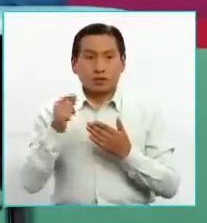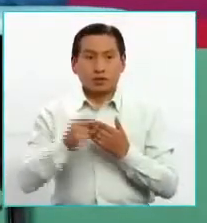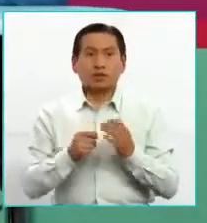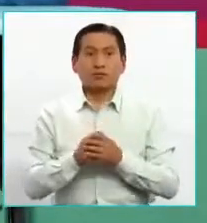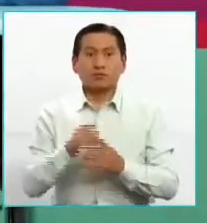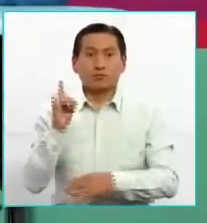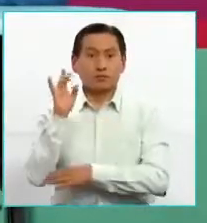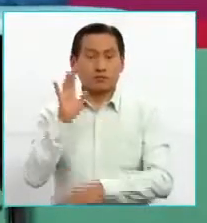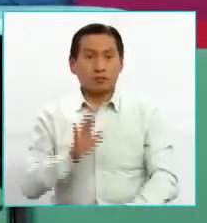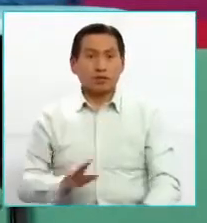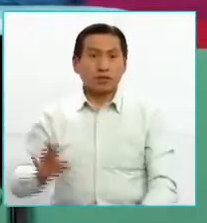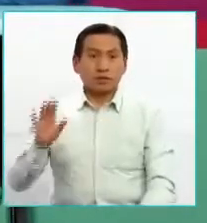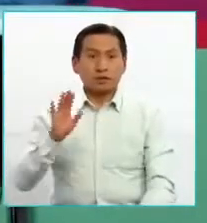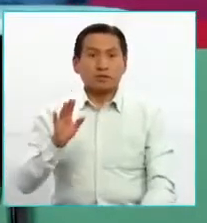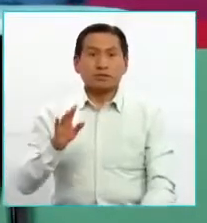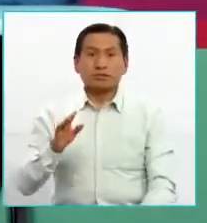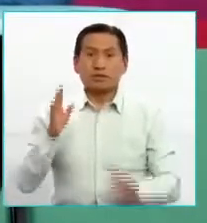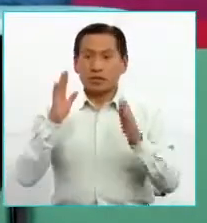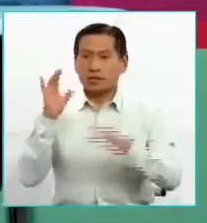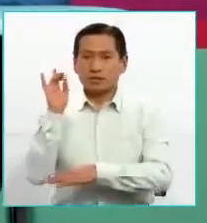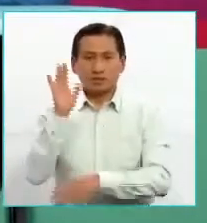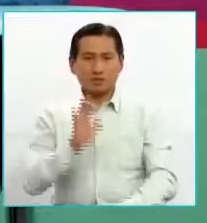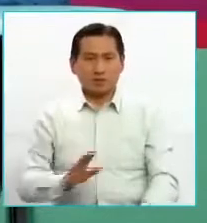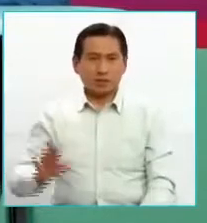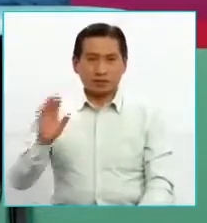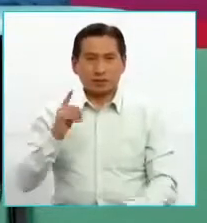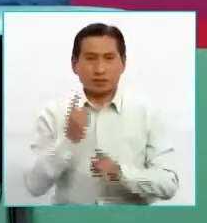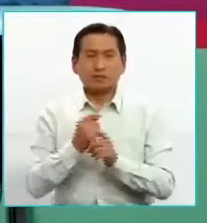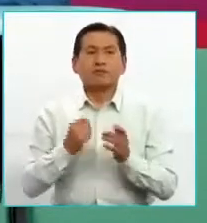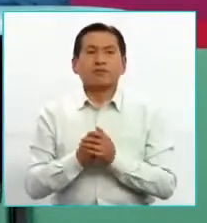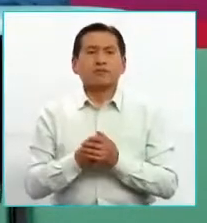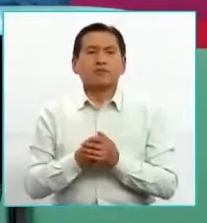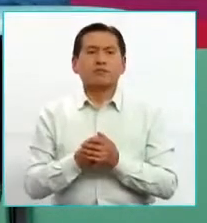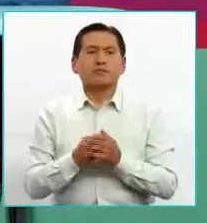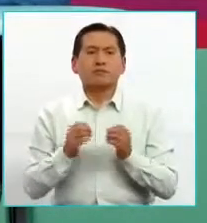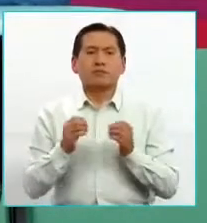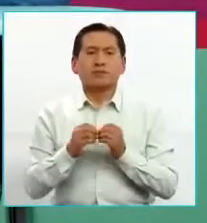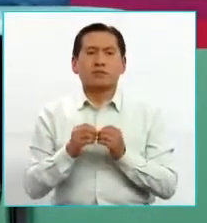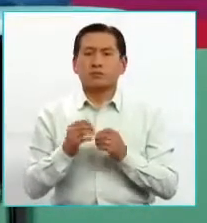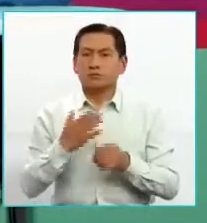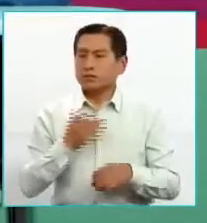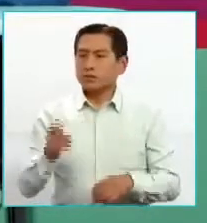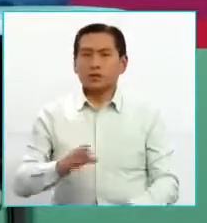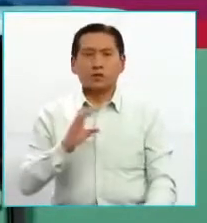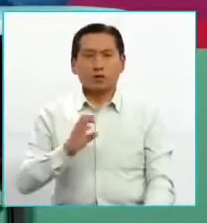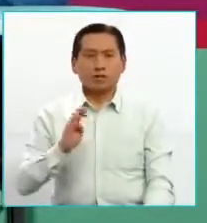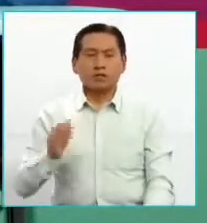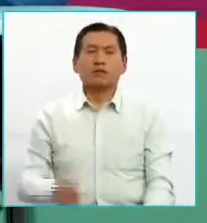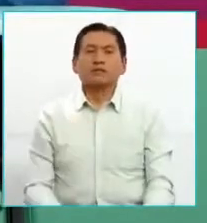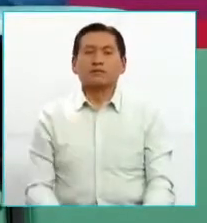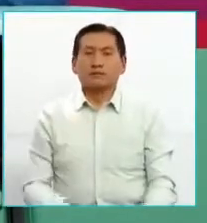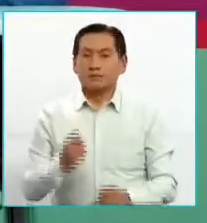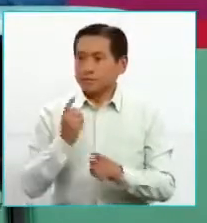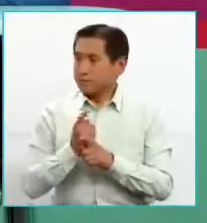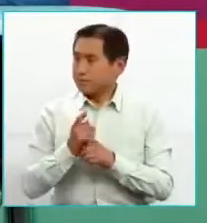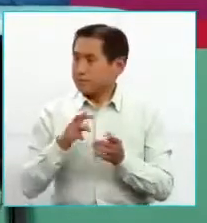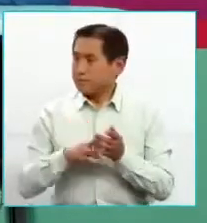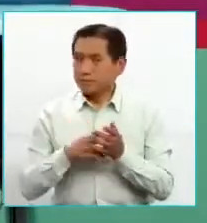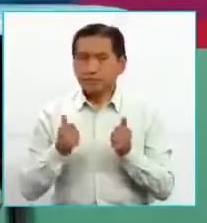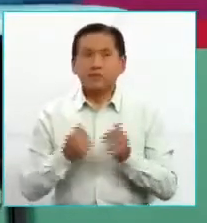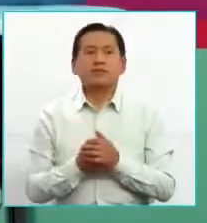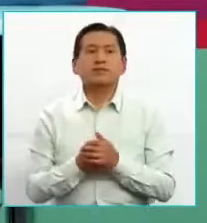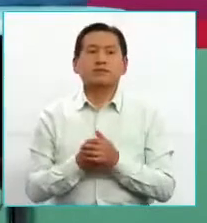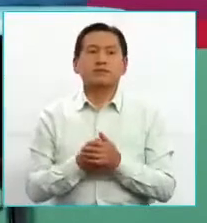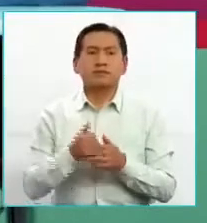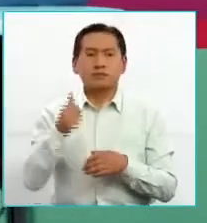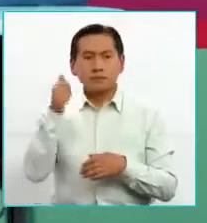nivel nacional. Nos escuchan en todo el país, en especial a la millasta que es Cochabamba. Sin duda alguna, ¿verdad? Desde la tierra de Cochabambina.